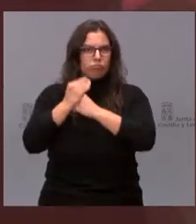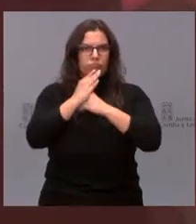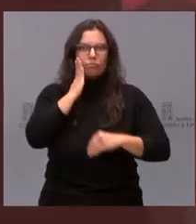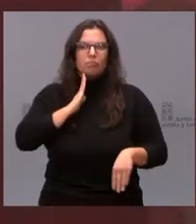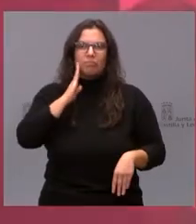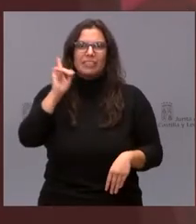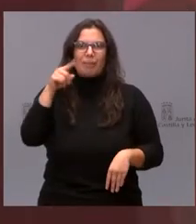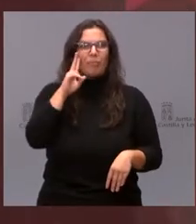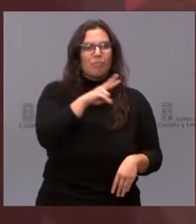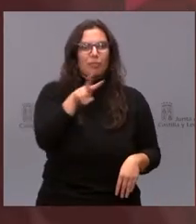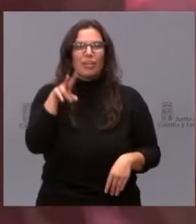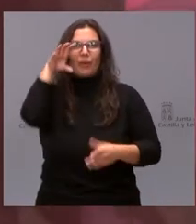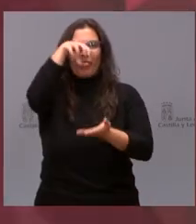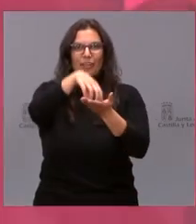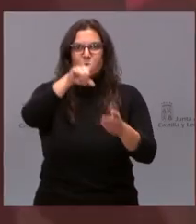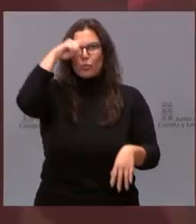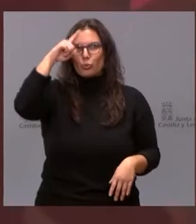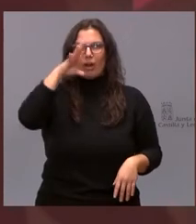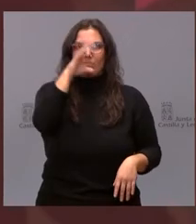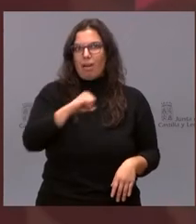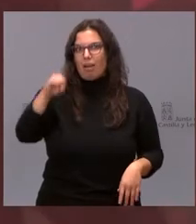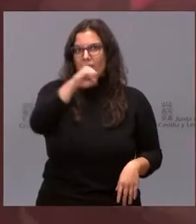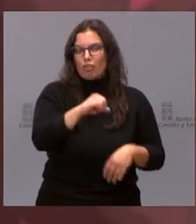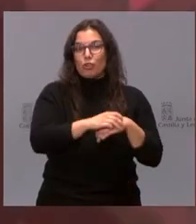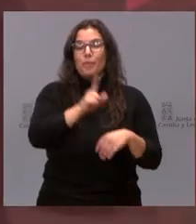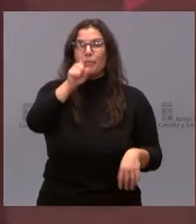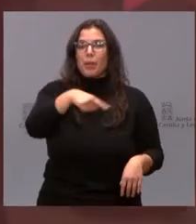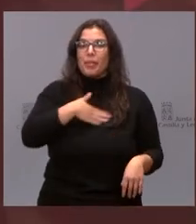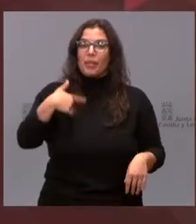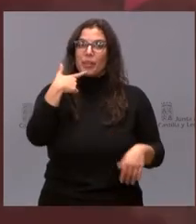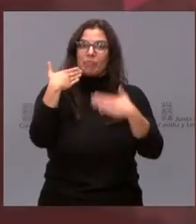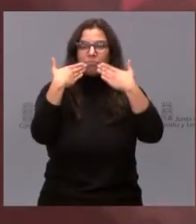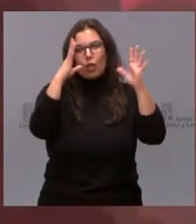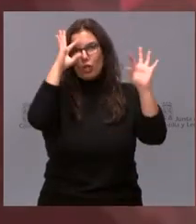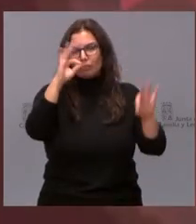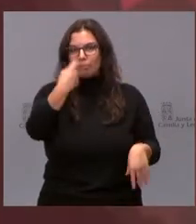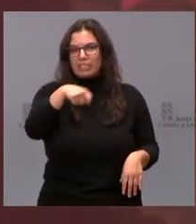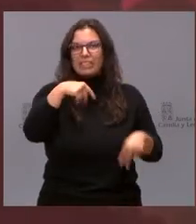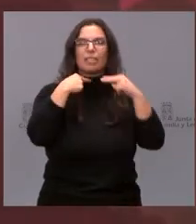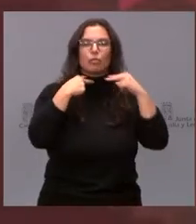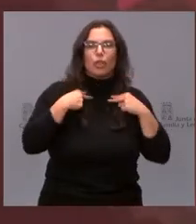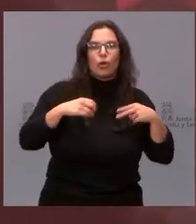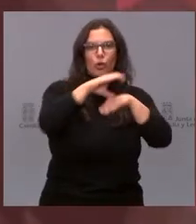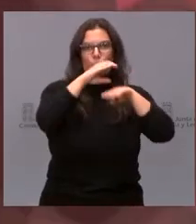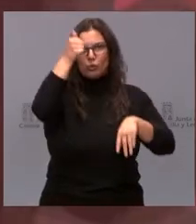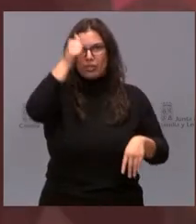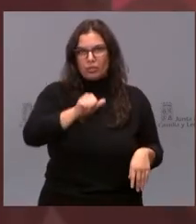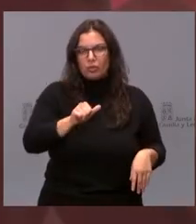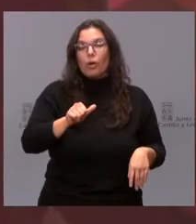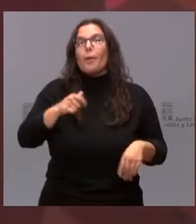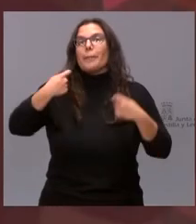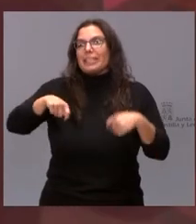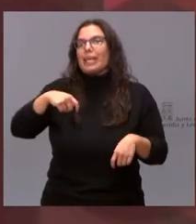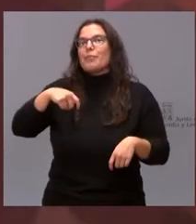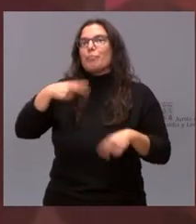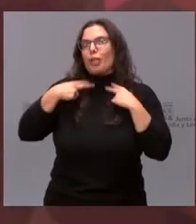lugar maravilloso. Y quiero también agradecer al presidente de la Diputación, al consejero, bueno, al presidente de la Diputación